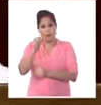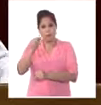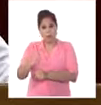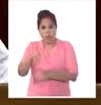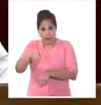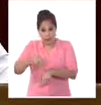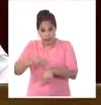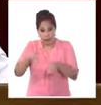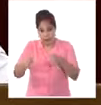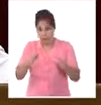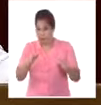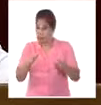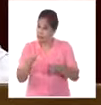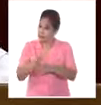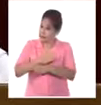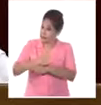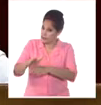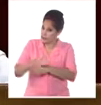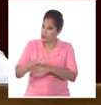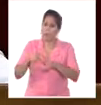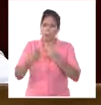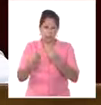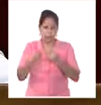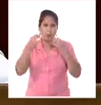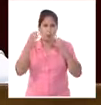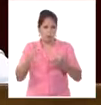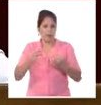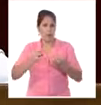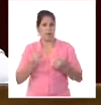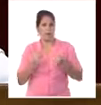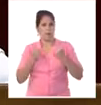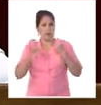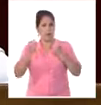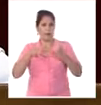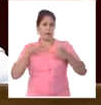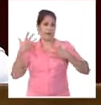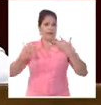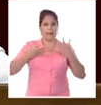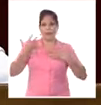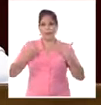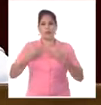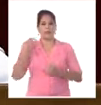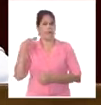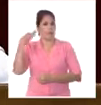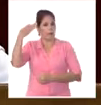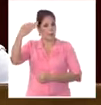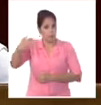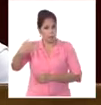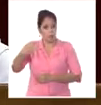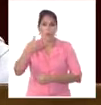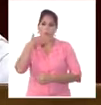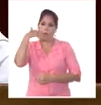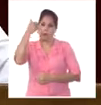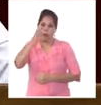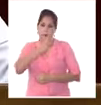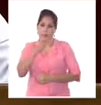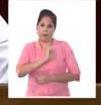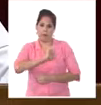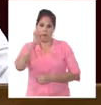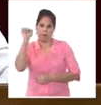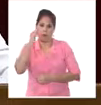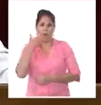esta ocasión de manera diferente pero con el mismo espíritu entusiasmo y fe inquebrantable en la victoria.